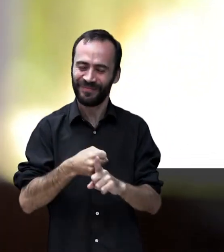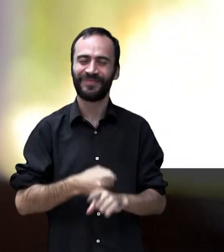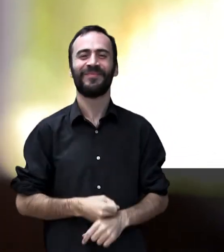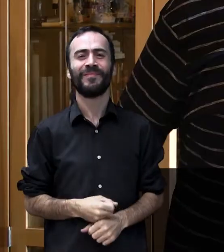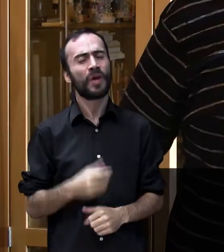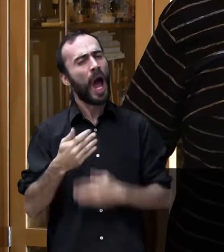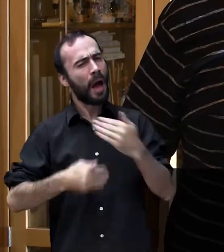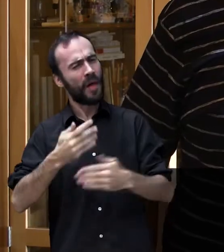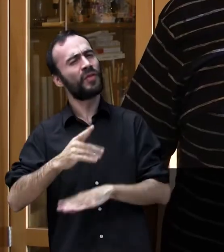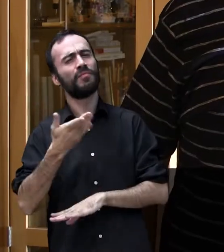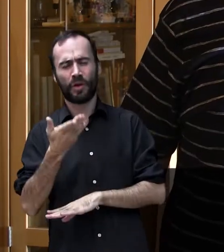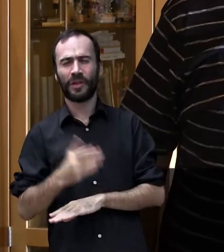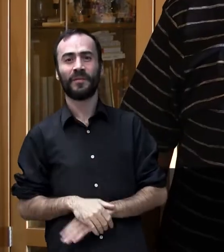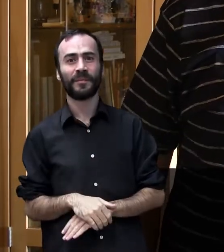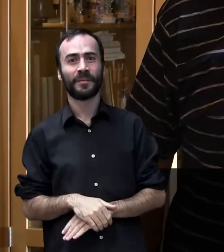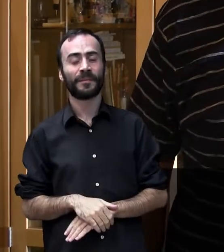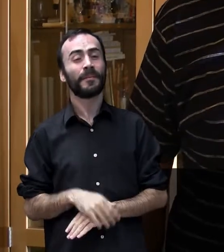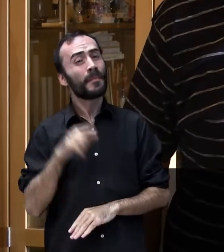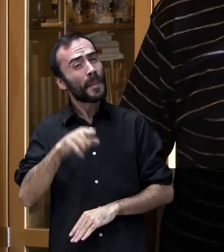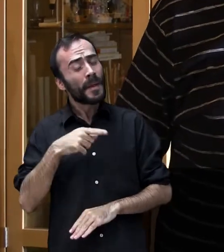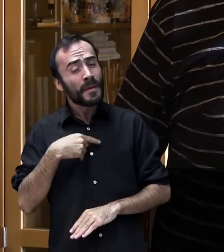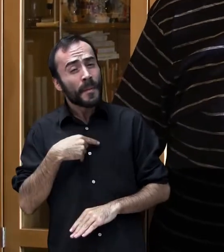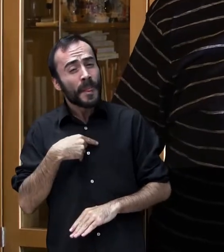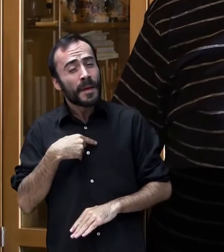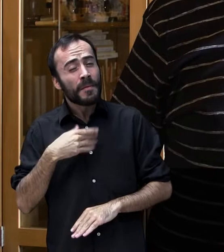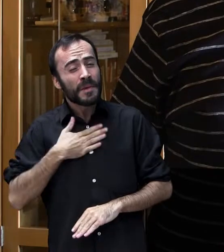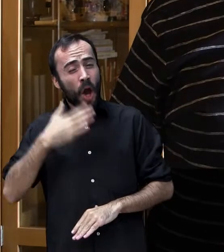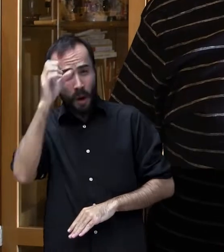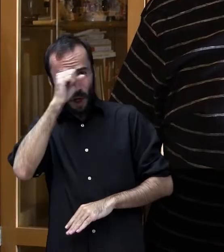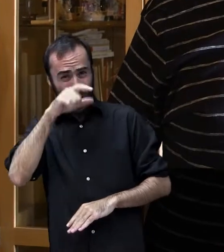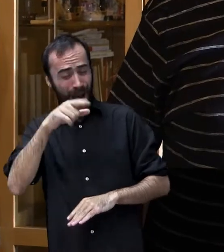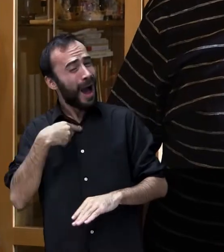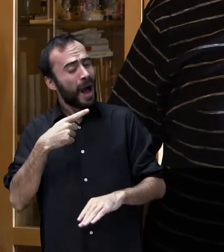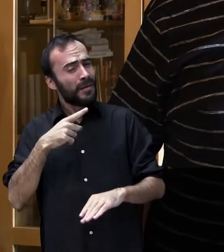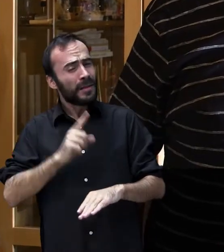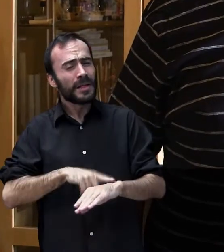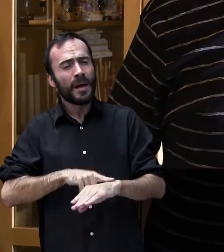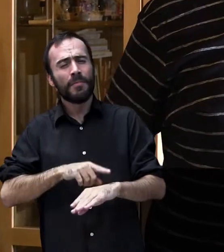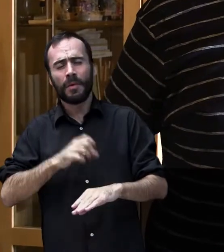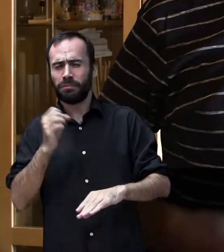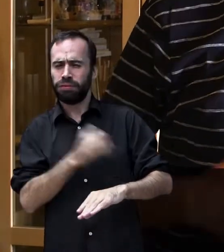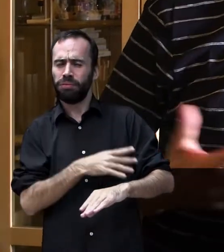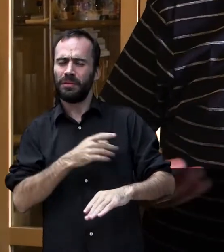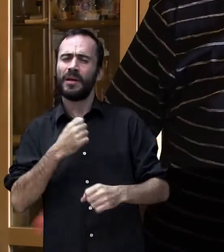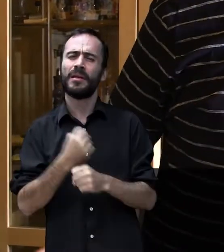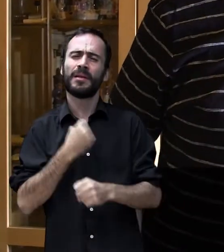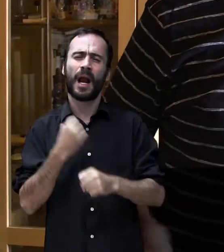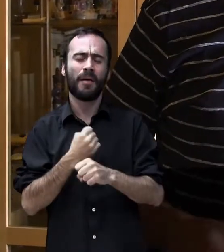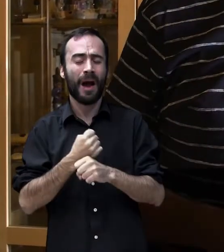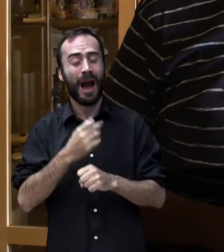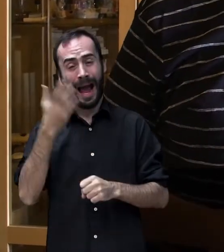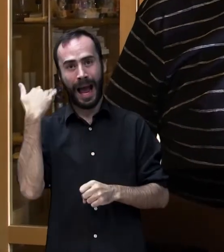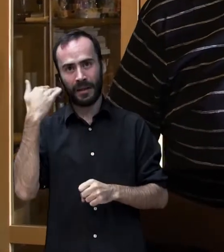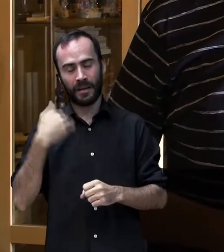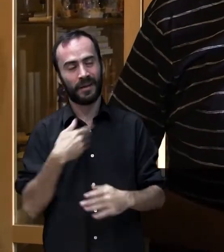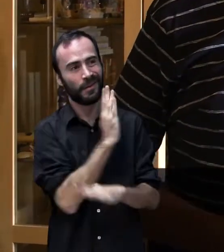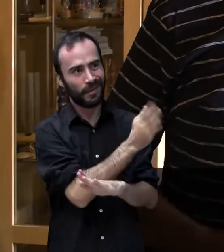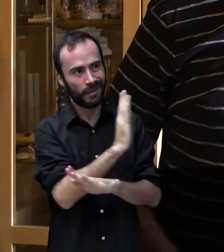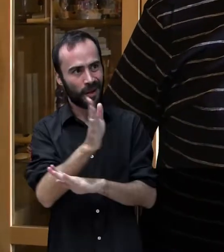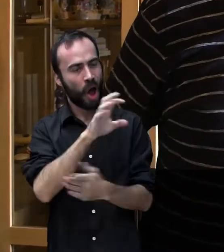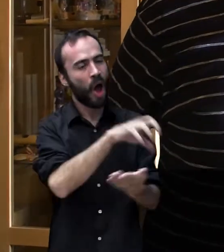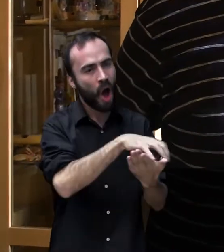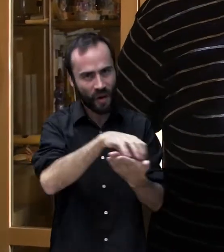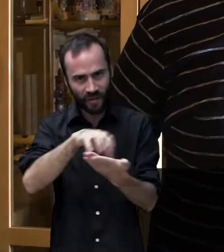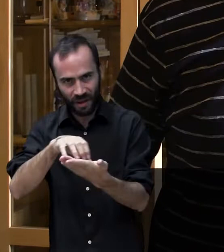avance. Lo que me ha supuesto es realmente un error de trabajo. Antes teníamos que ir a los servicios territoriales, a dirección general,